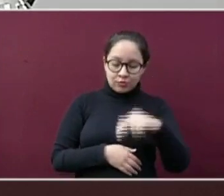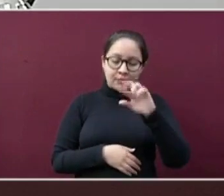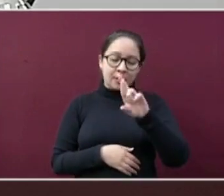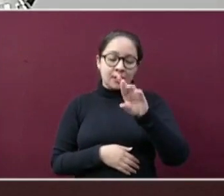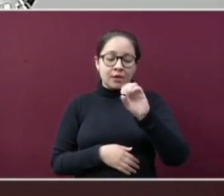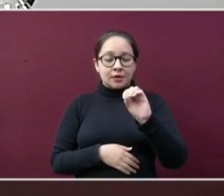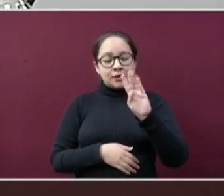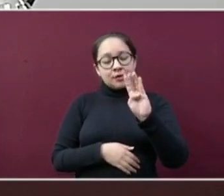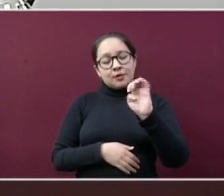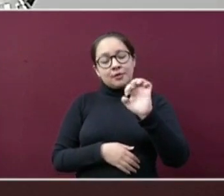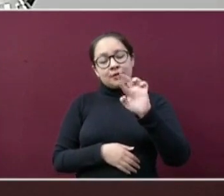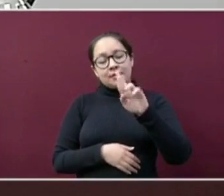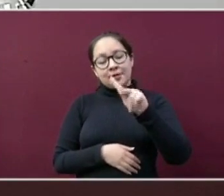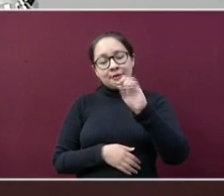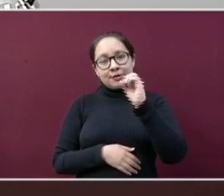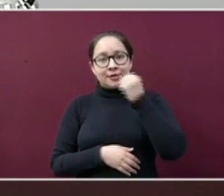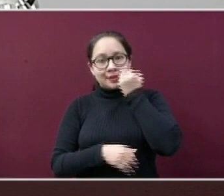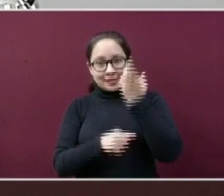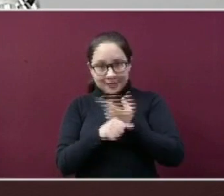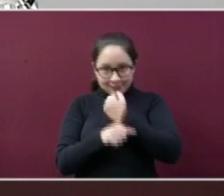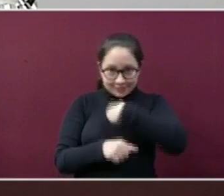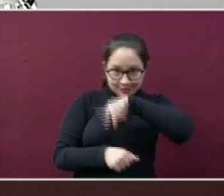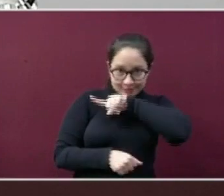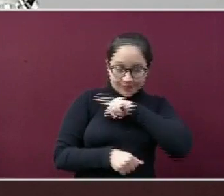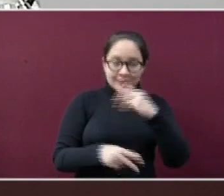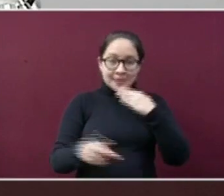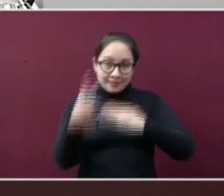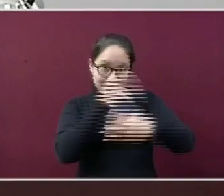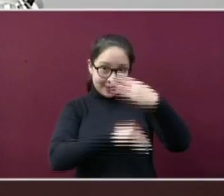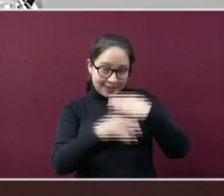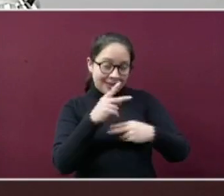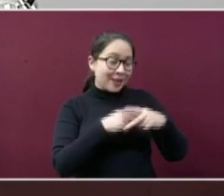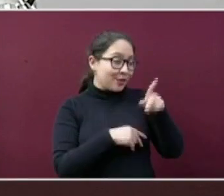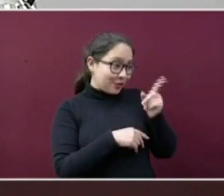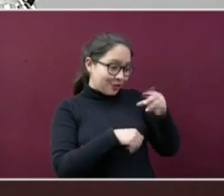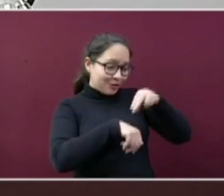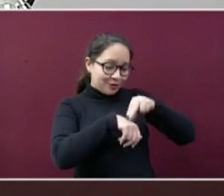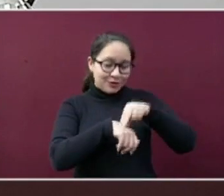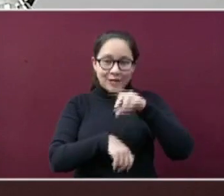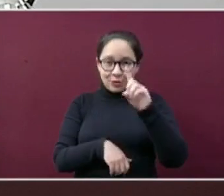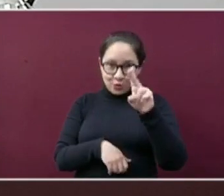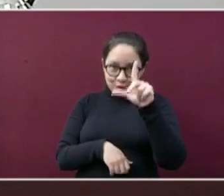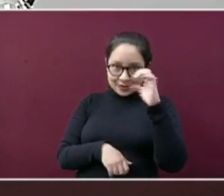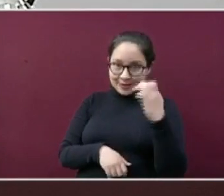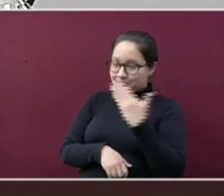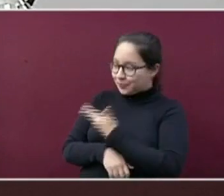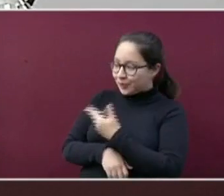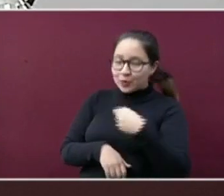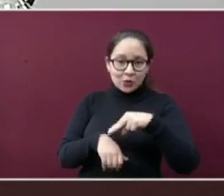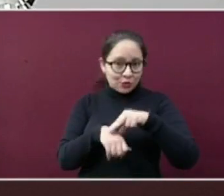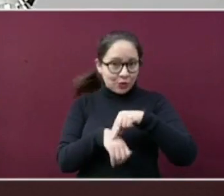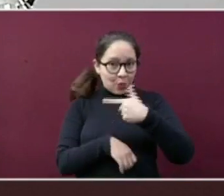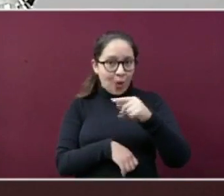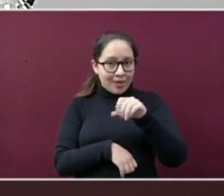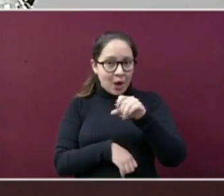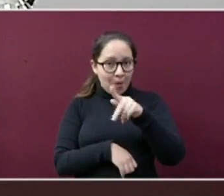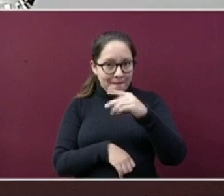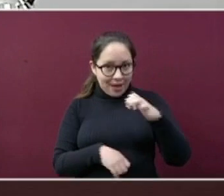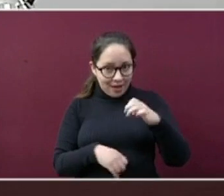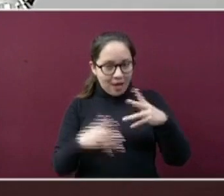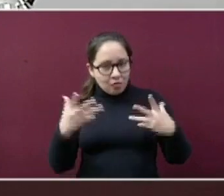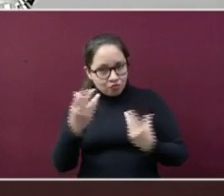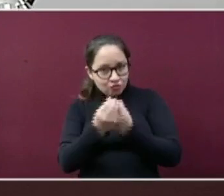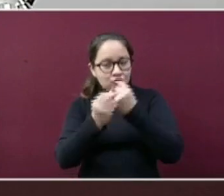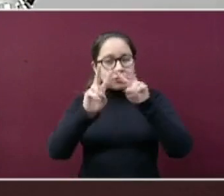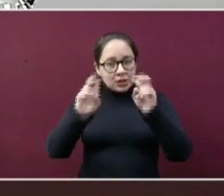secretario de Salud, doy la bienvenida a las doctoras Dulce María Espejo Guevara y Guadalupe Díaz del Castillo Flores, con quienes